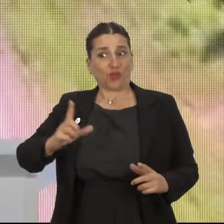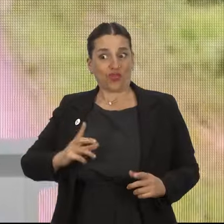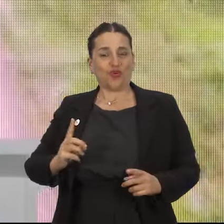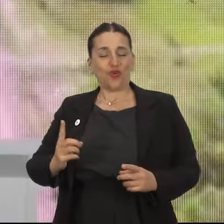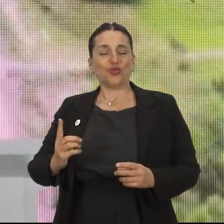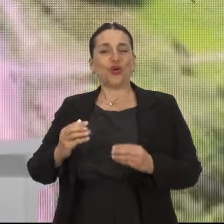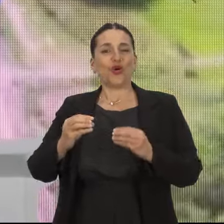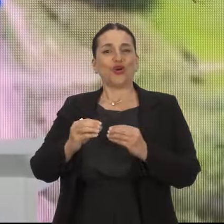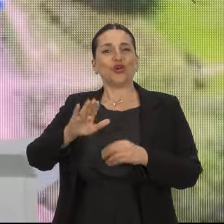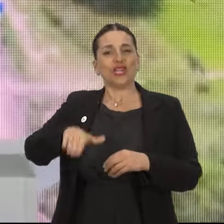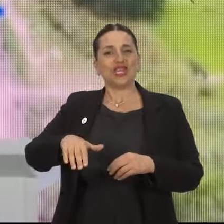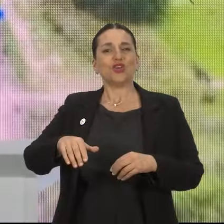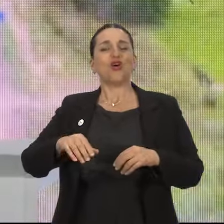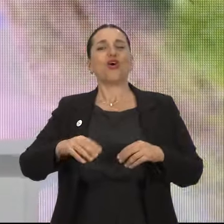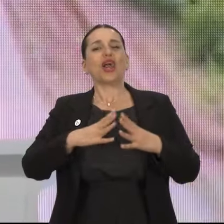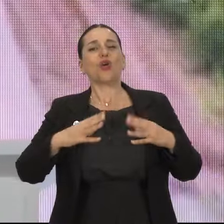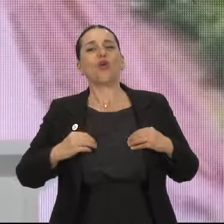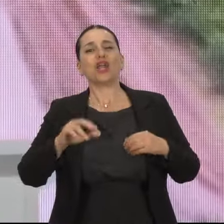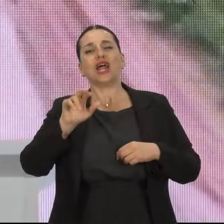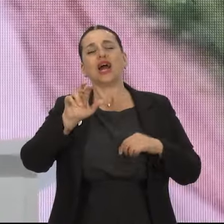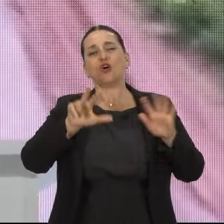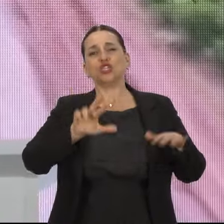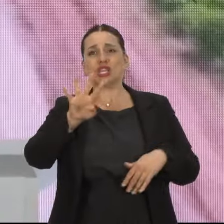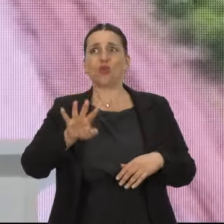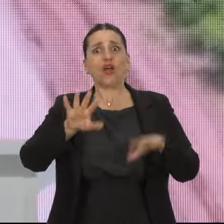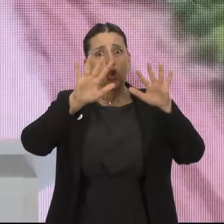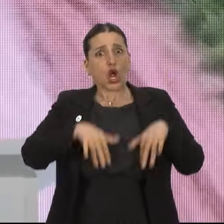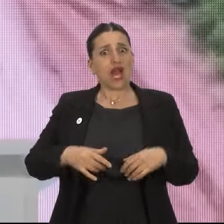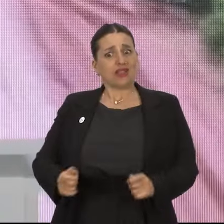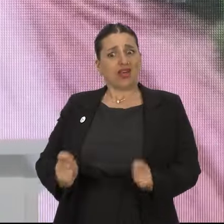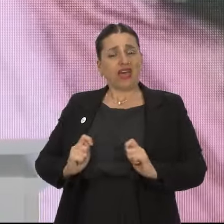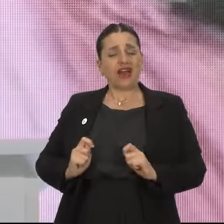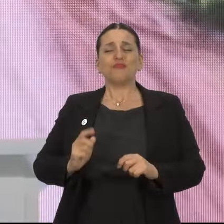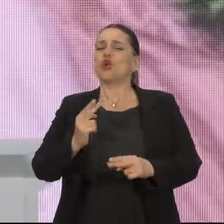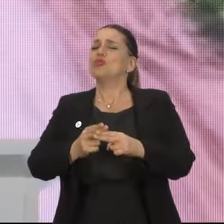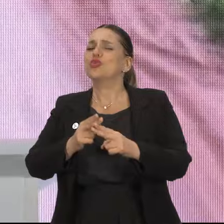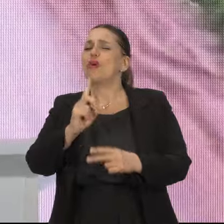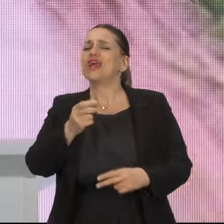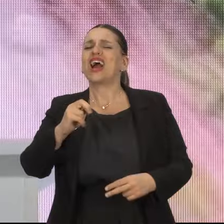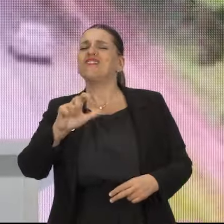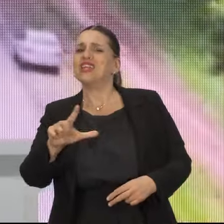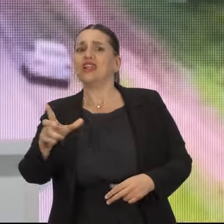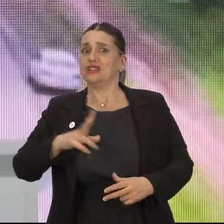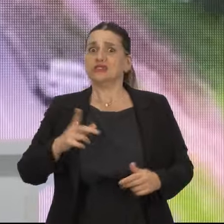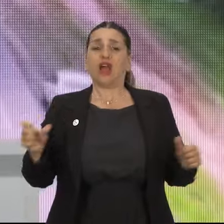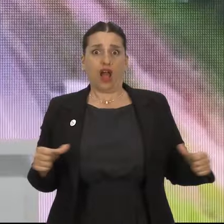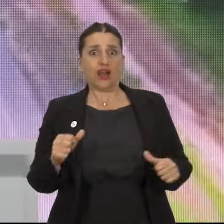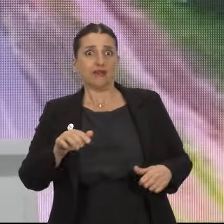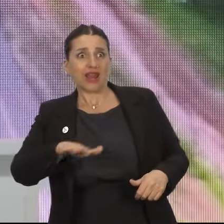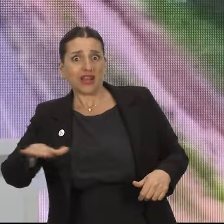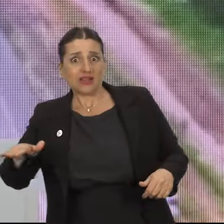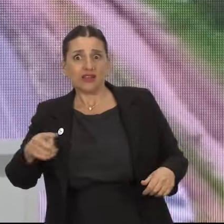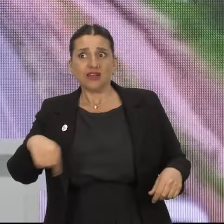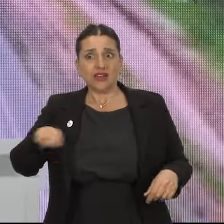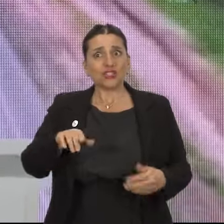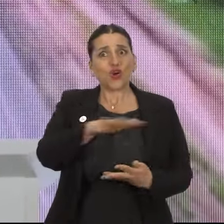Cuando viene Gabriel y me trae una carta a la escuela 84, y cuando vienen otros gurises y me traen pedidos para acá, para la